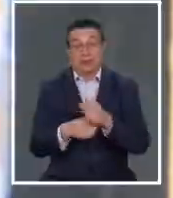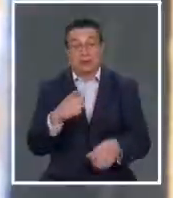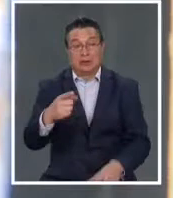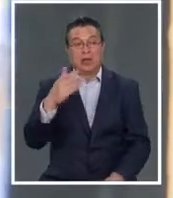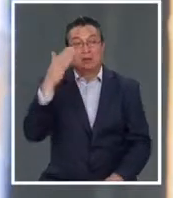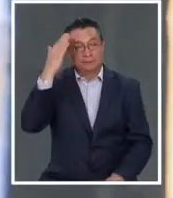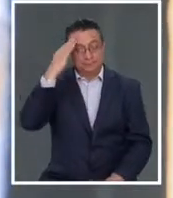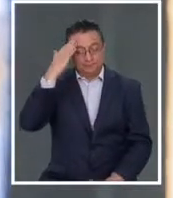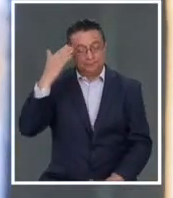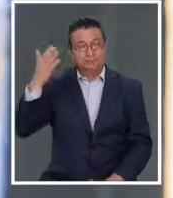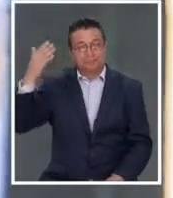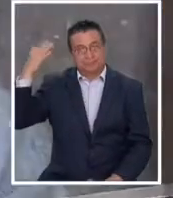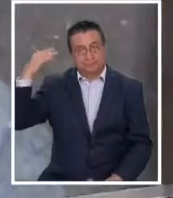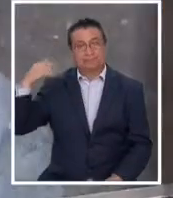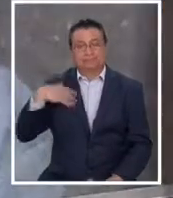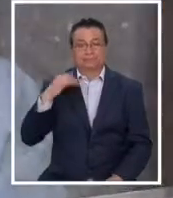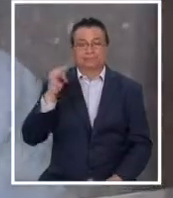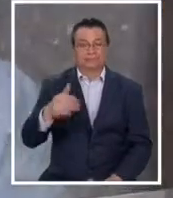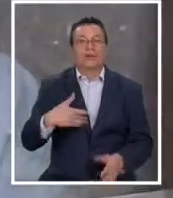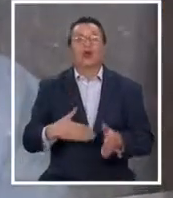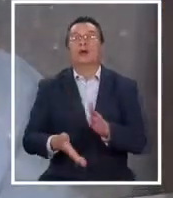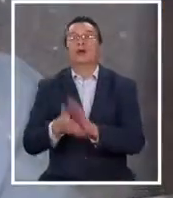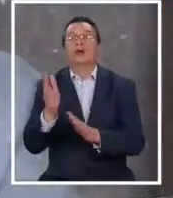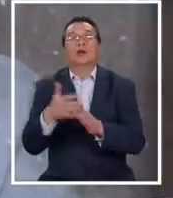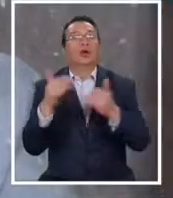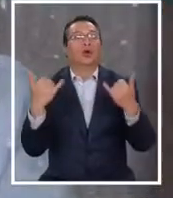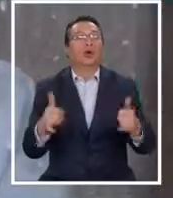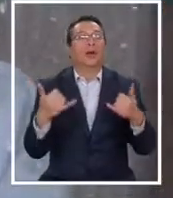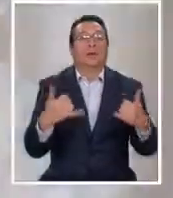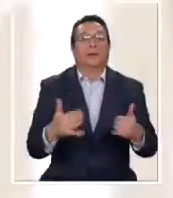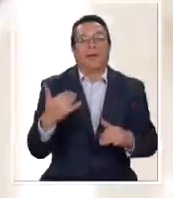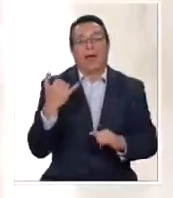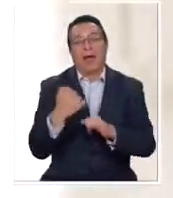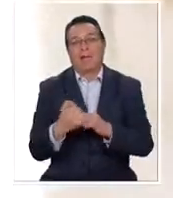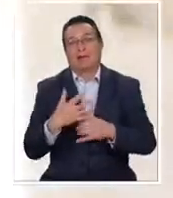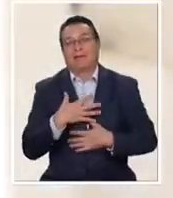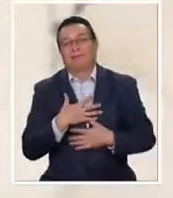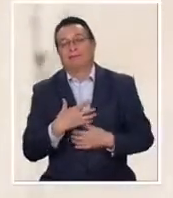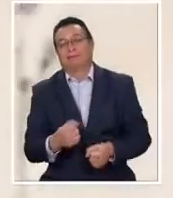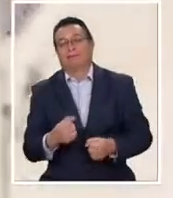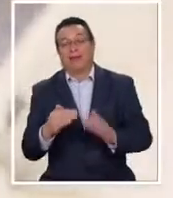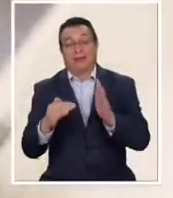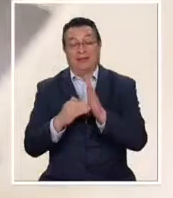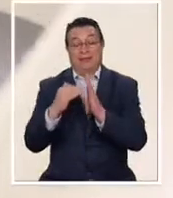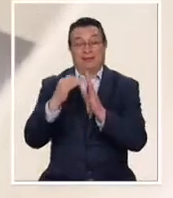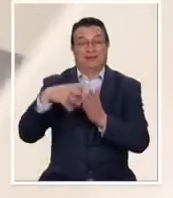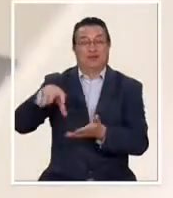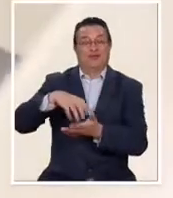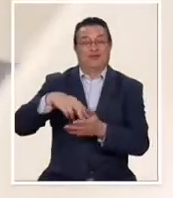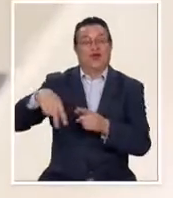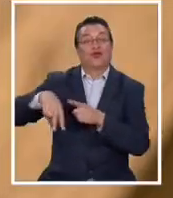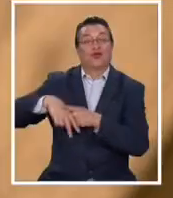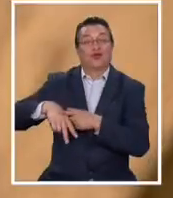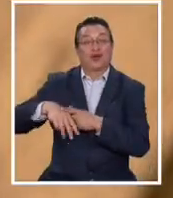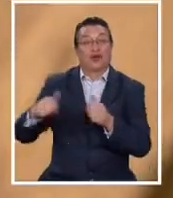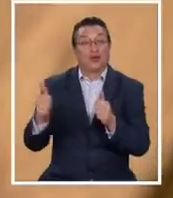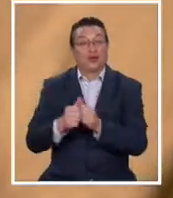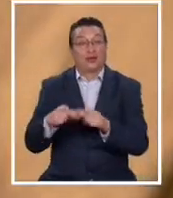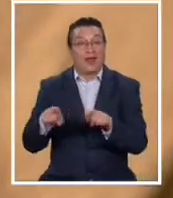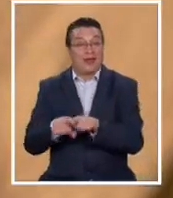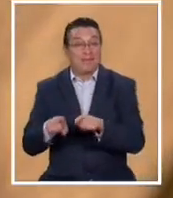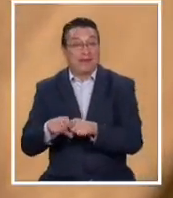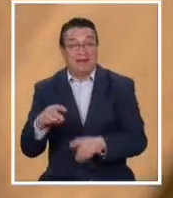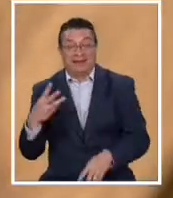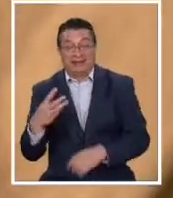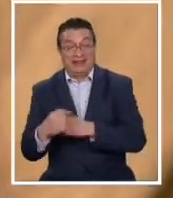recuerda con nostalgia los días en que salía a jugar con sus amigos. Vive en un departamento de Ñuñoa junto a su hermana Mila, de tres